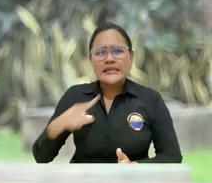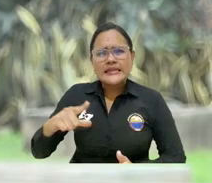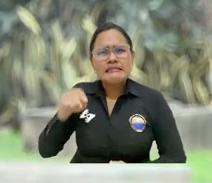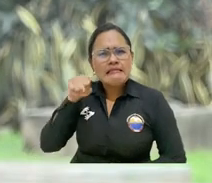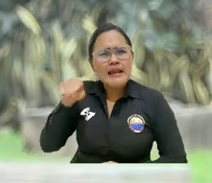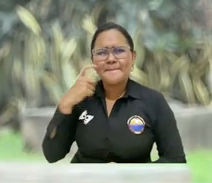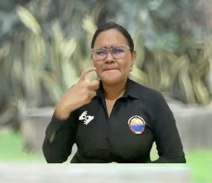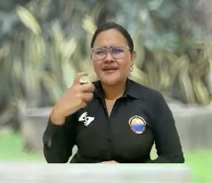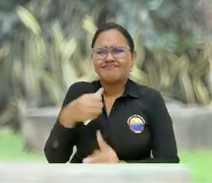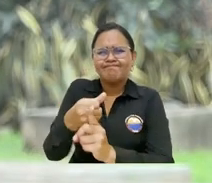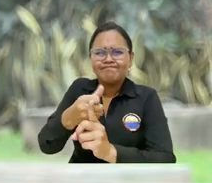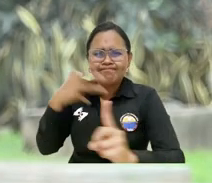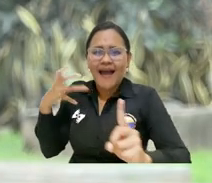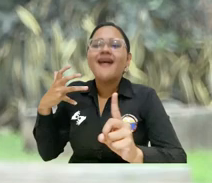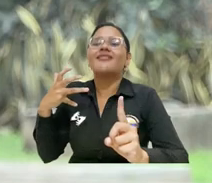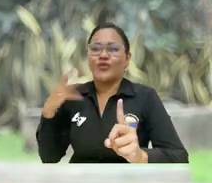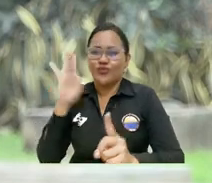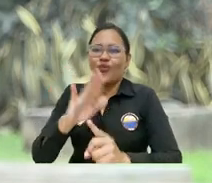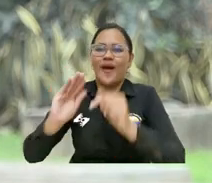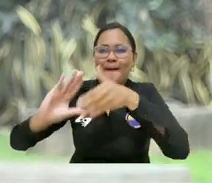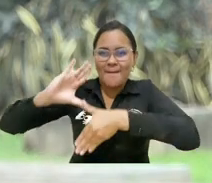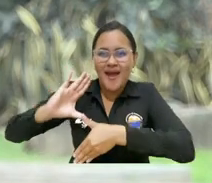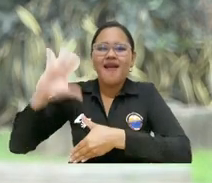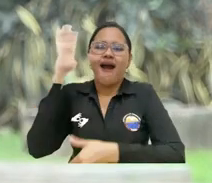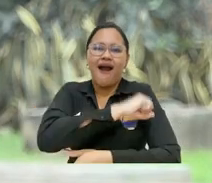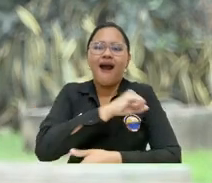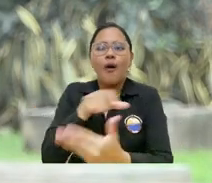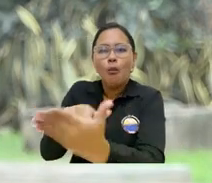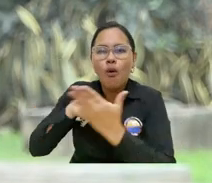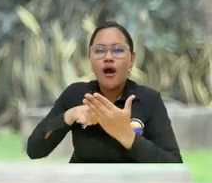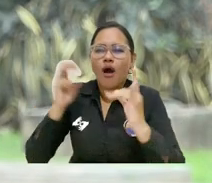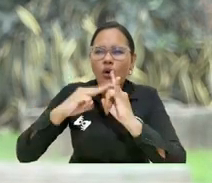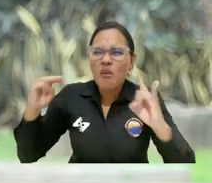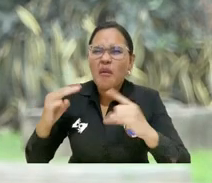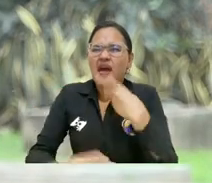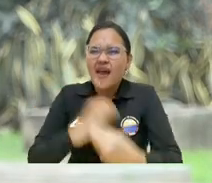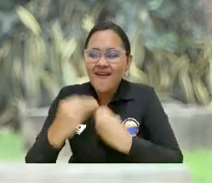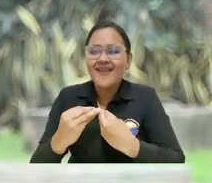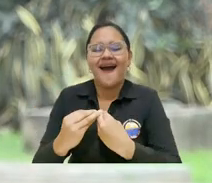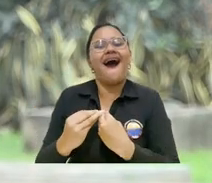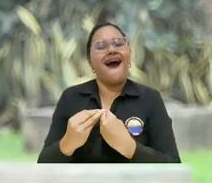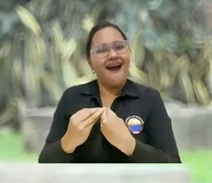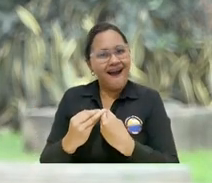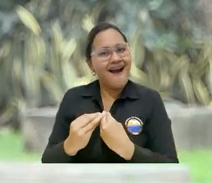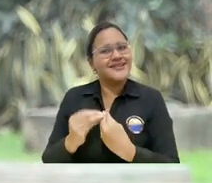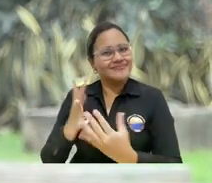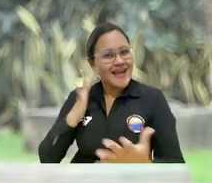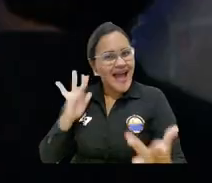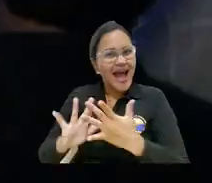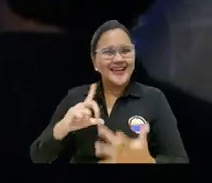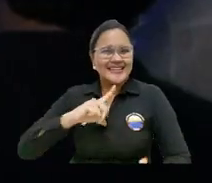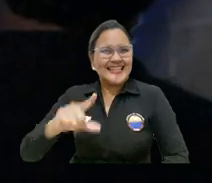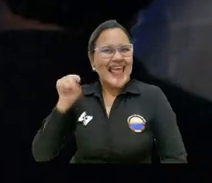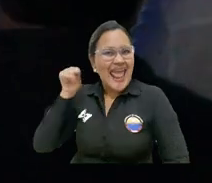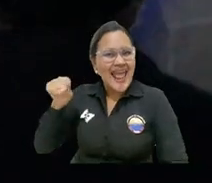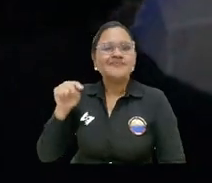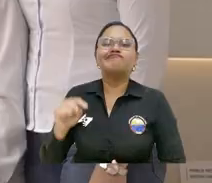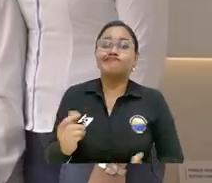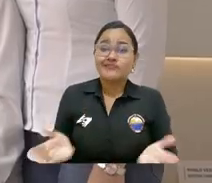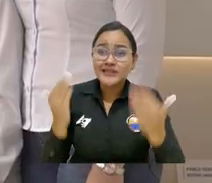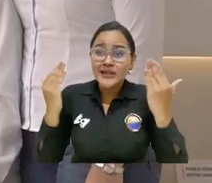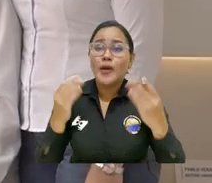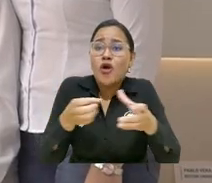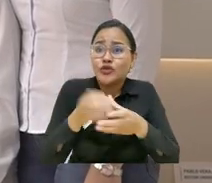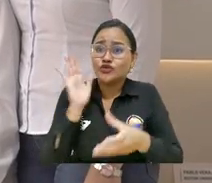Un líder de impacto en las Américas demuestra lo que está haciendo la Universidad del Magdalena bajo el liderazgo del doctor Pablo Vera Salazar. Una